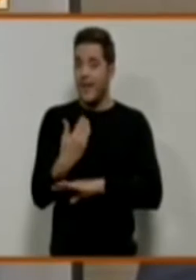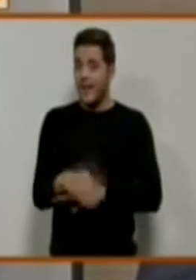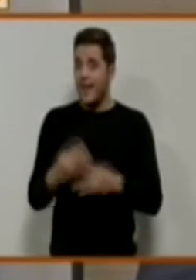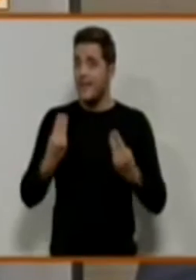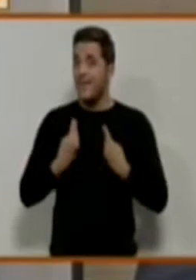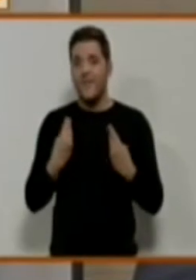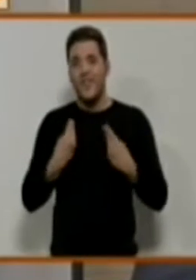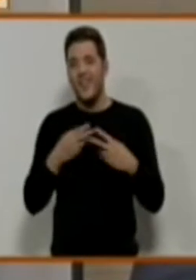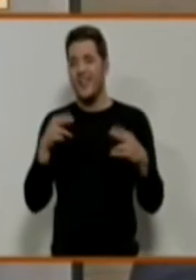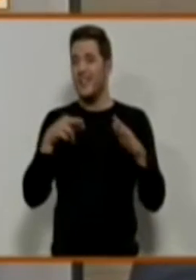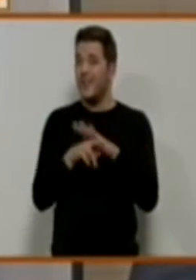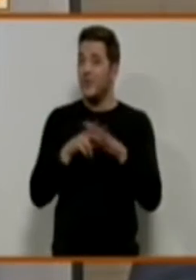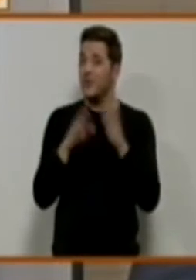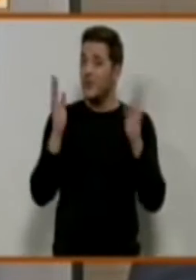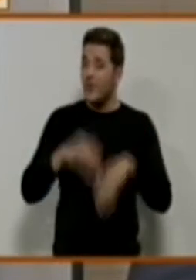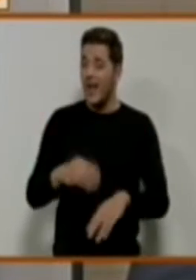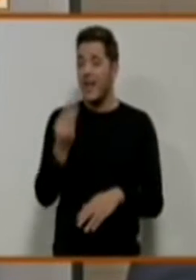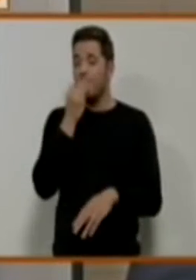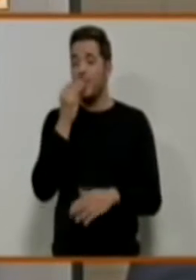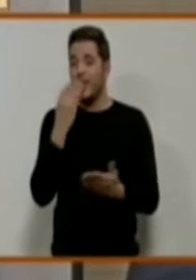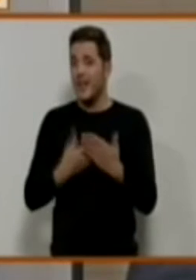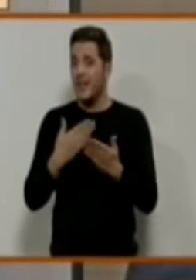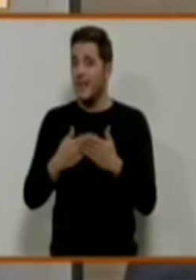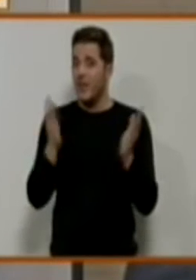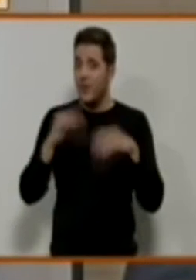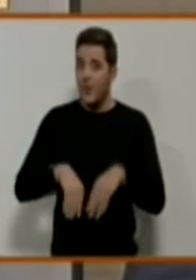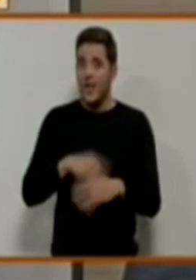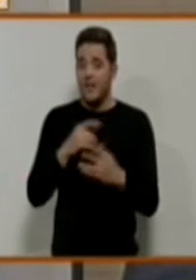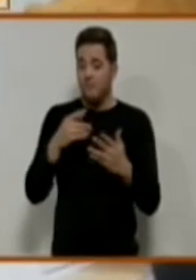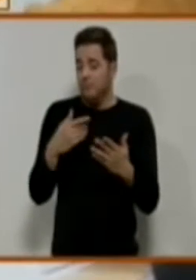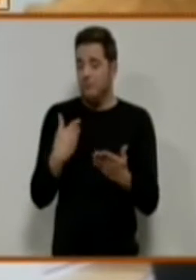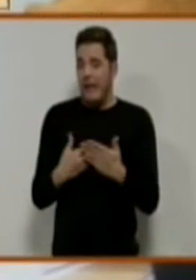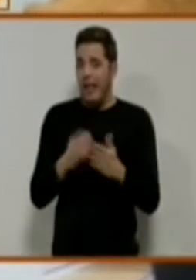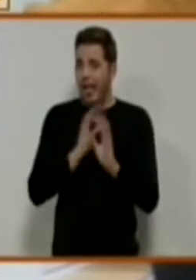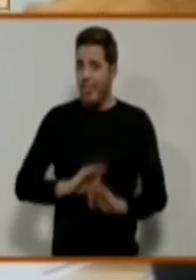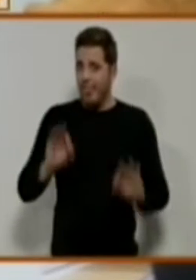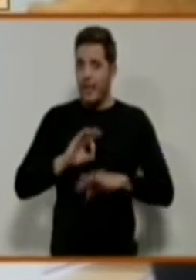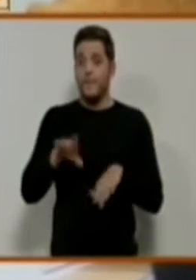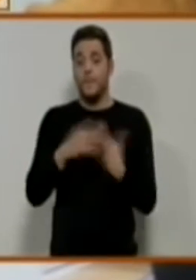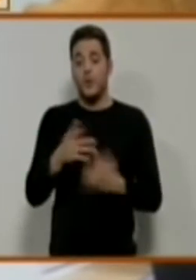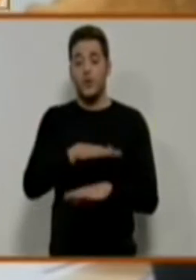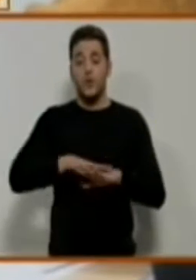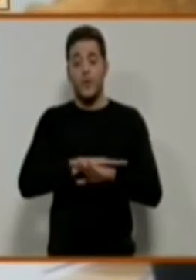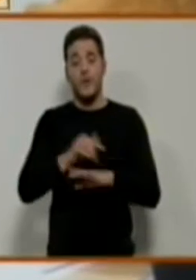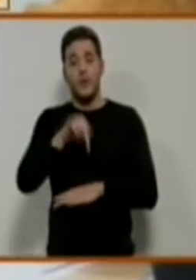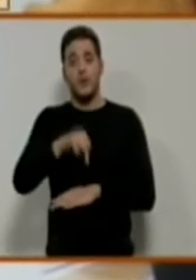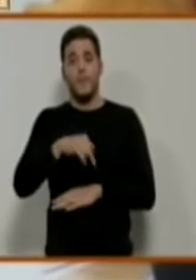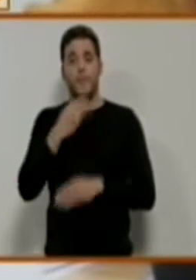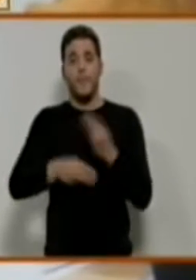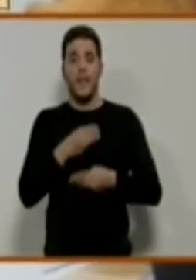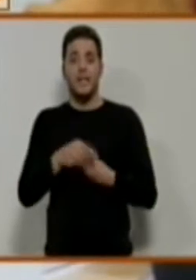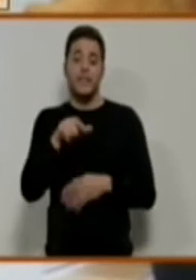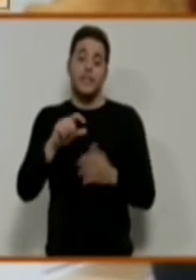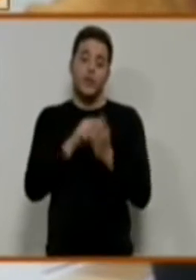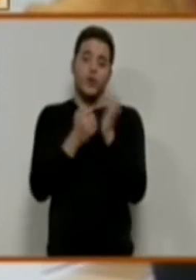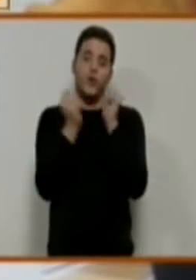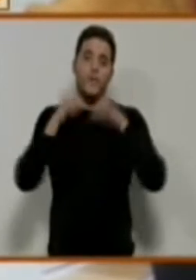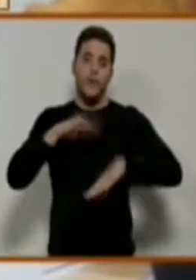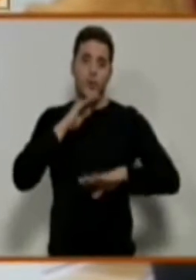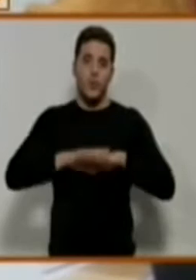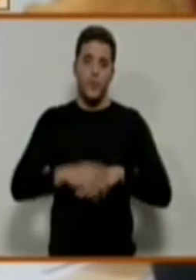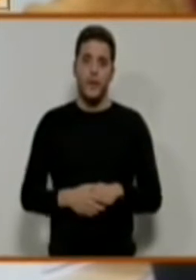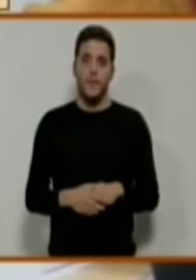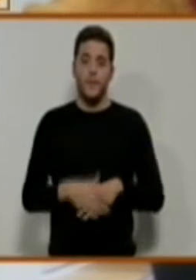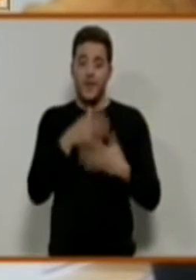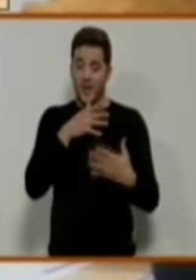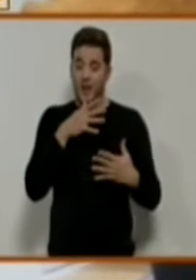tener garantizadas la alimentación, sin tener garantizado absolutamente nada. Desde este equipo de Gobierno lo que procuramos es este convenio hacerlo. Ahora, con la ola